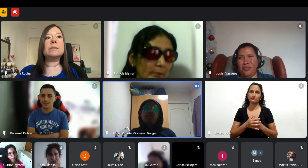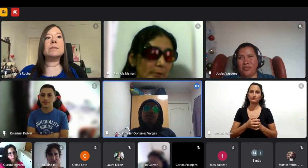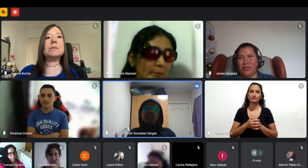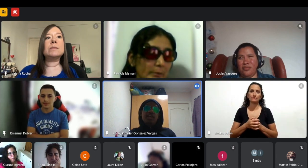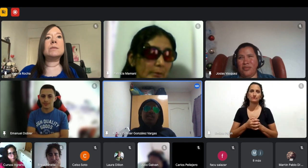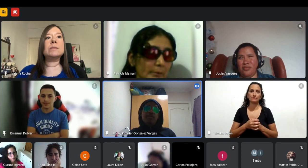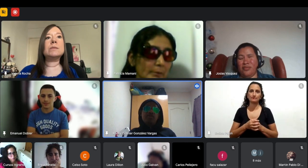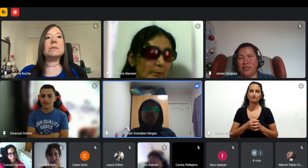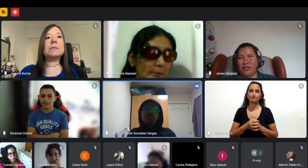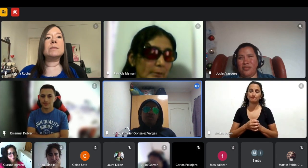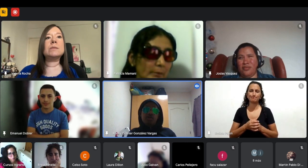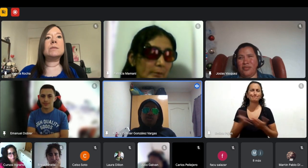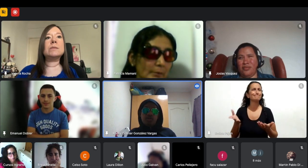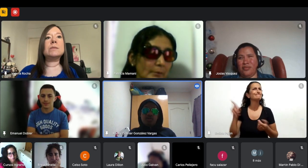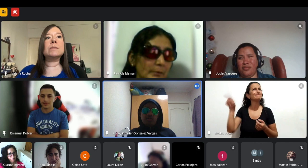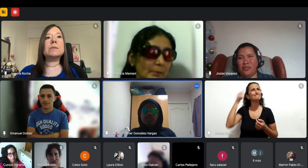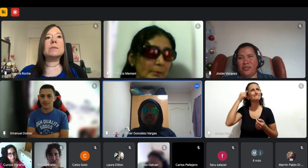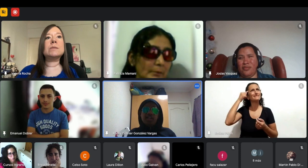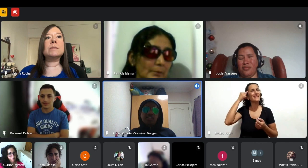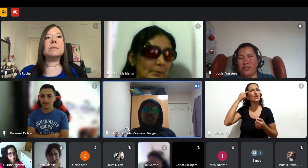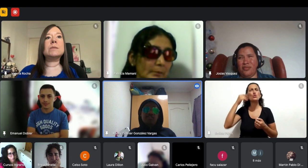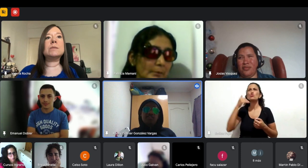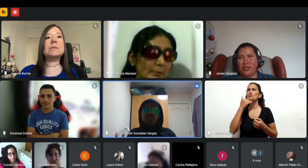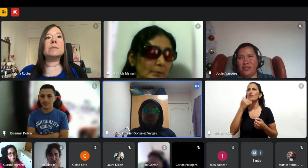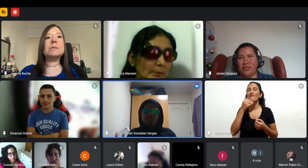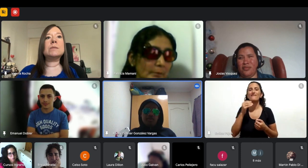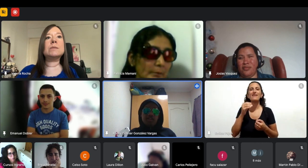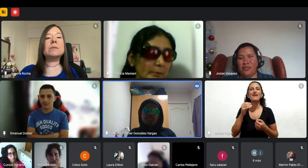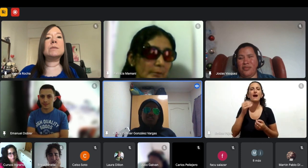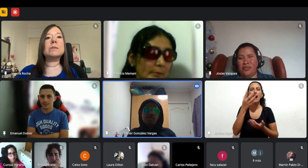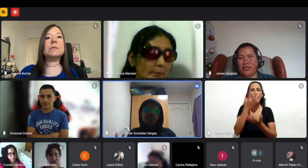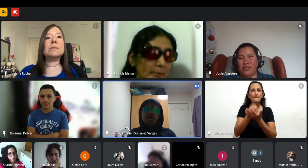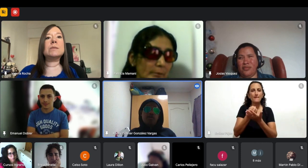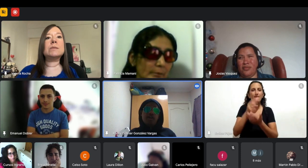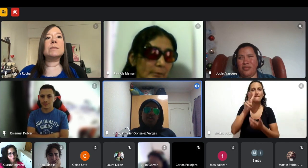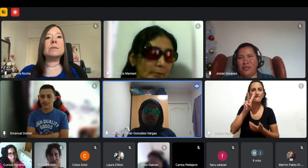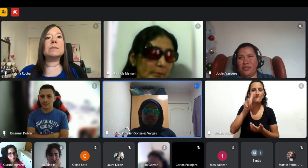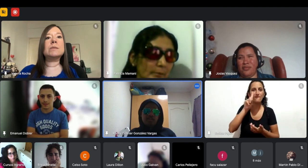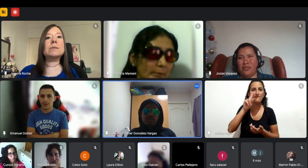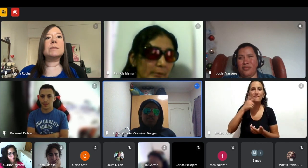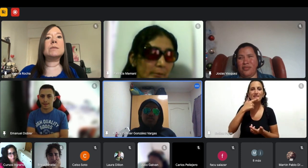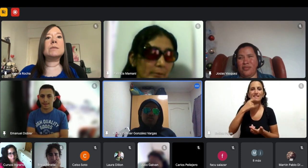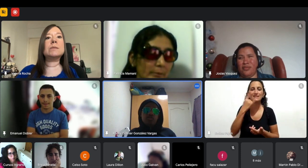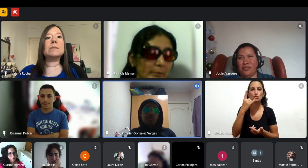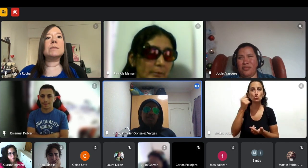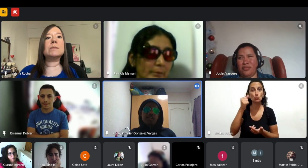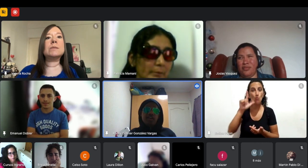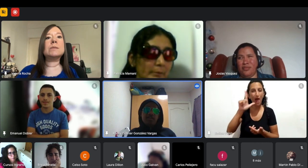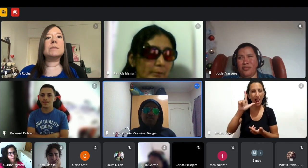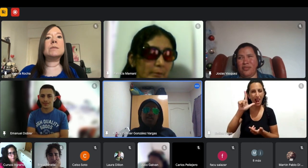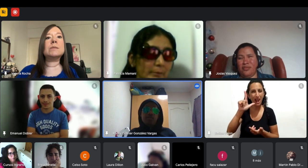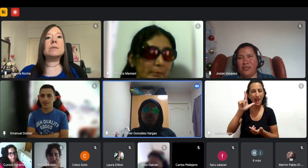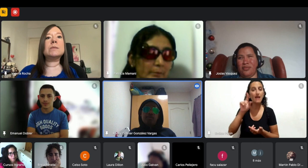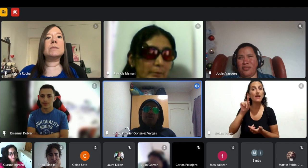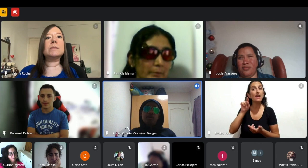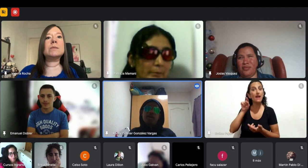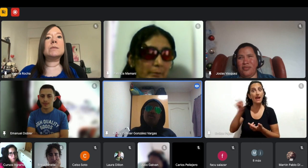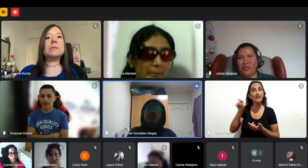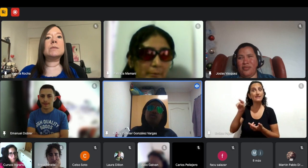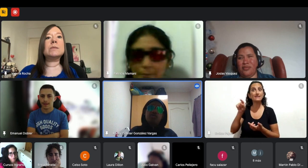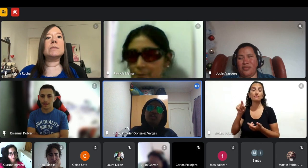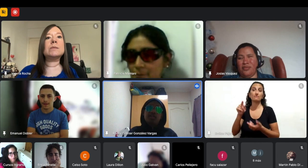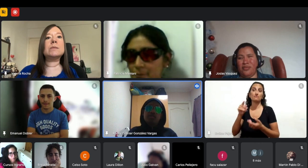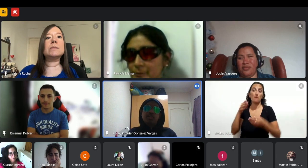no sabía que visual estudio era tan accesible porque en ese tiempo ya lo era no sabía que podía